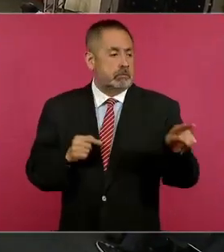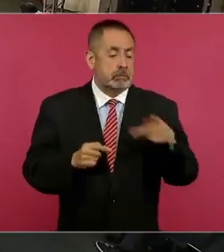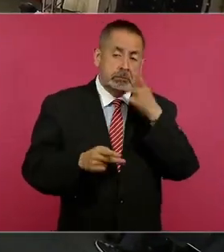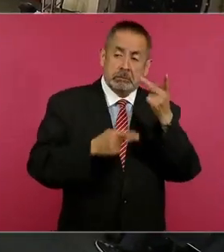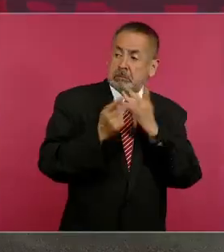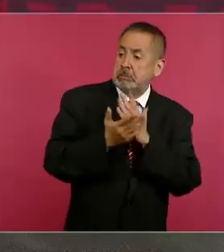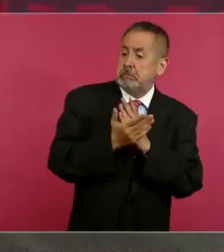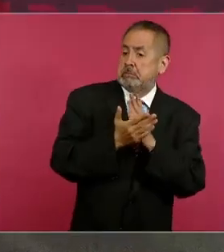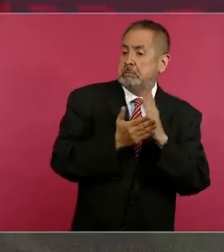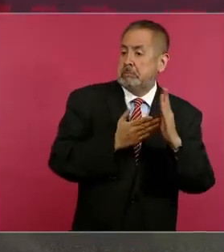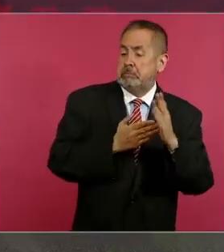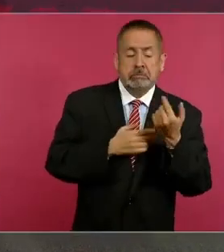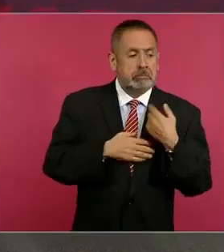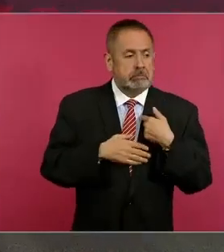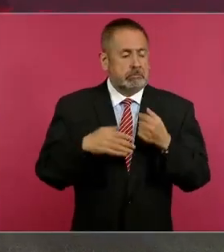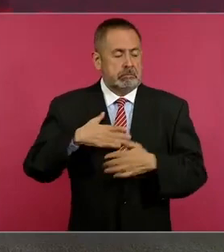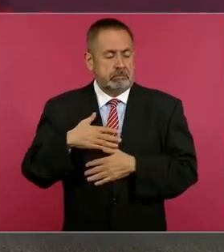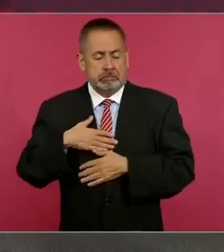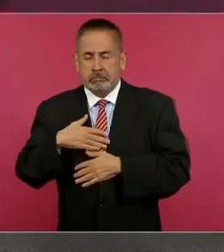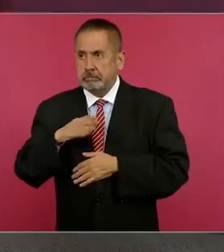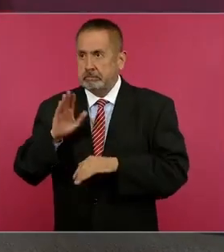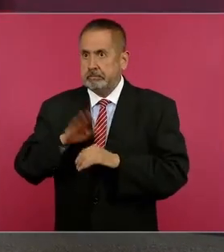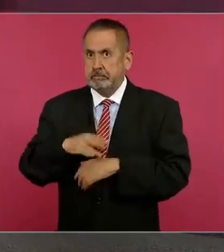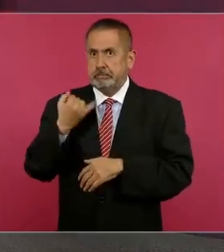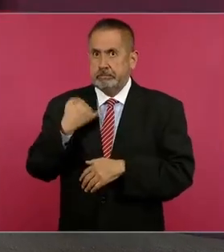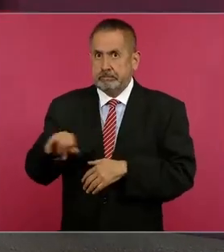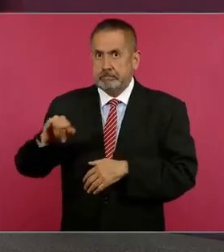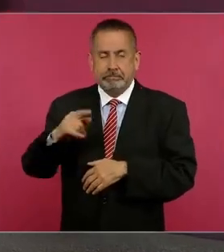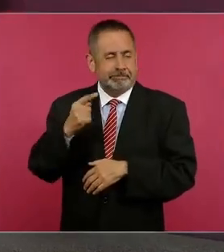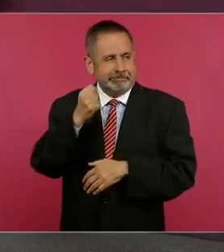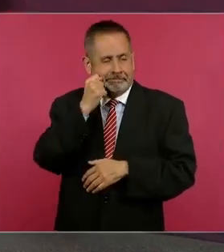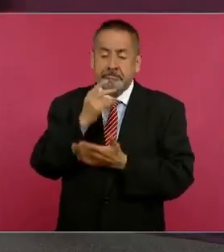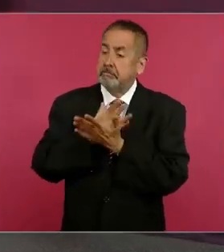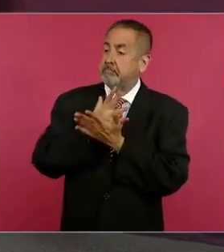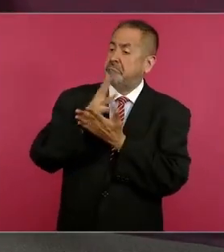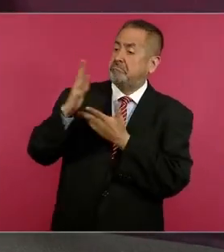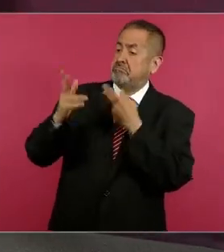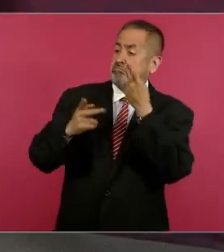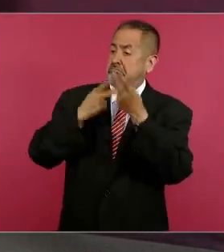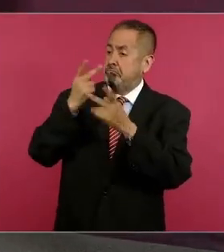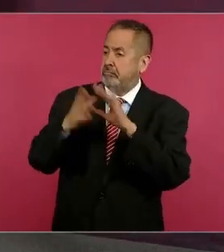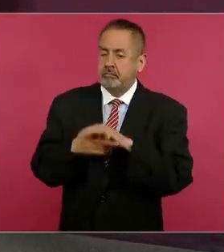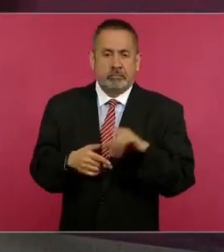más extravagante